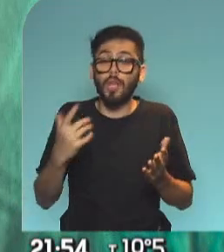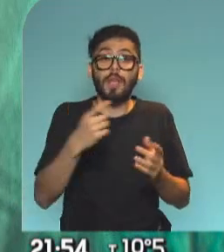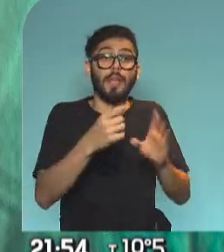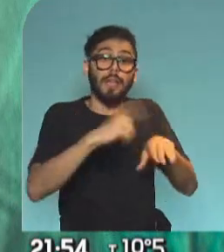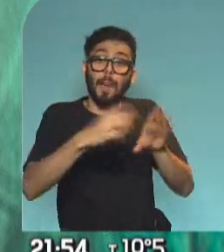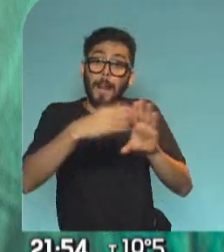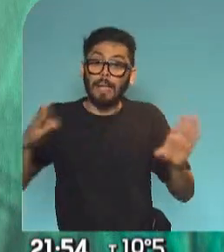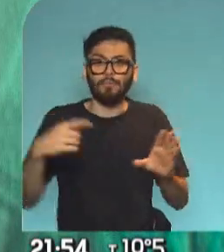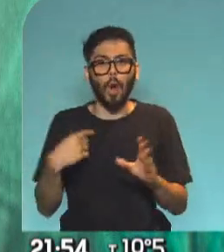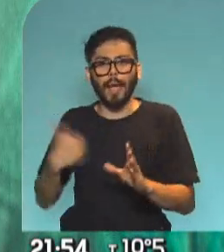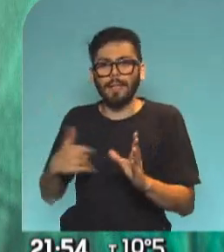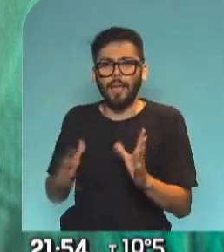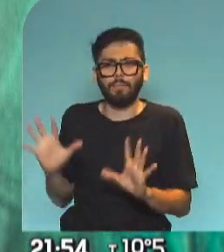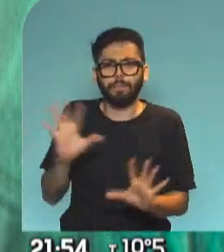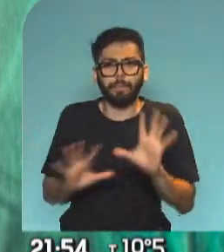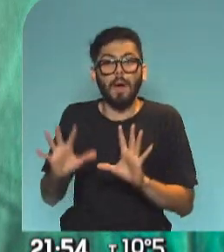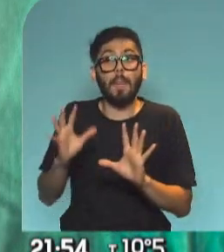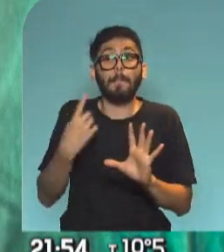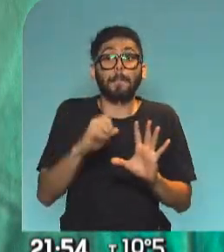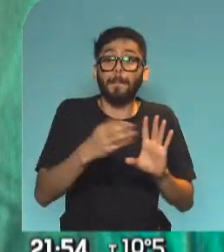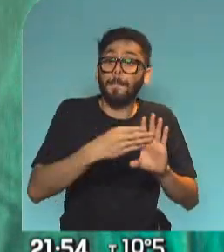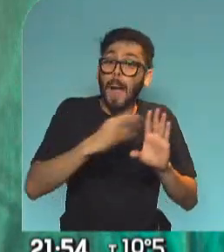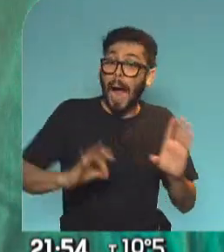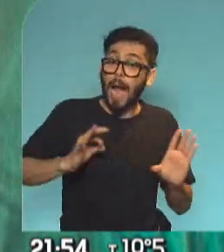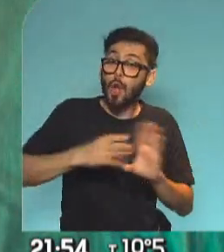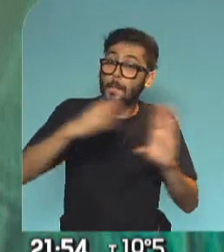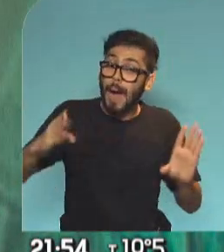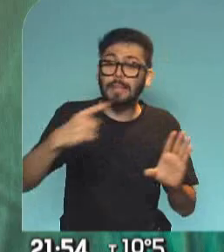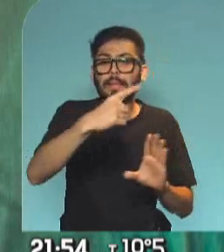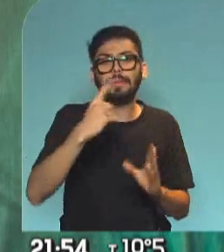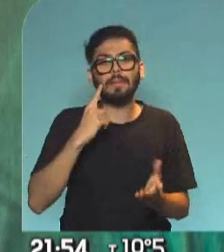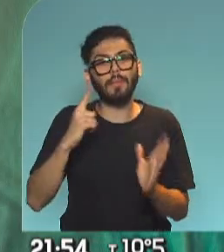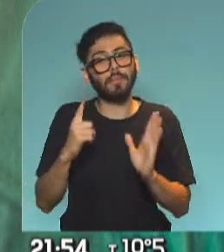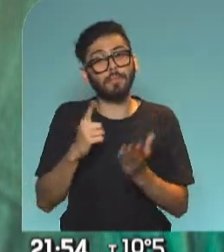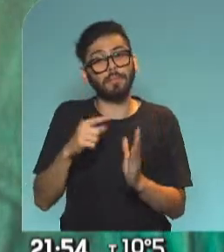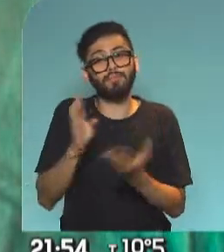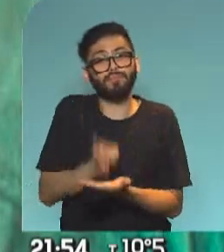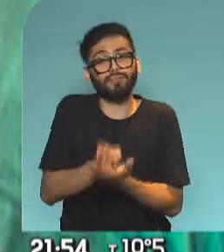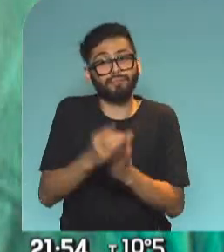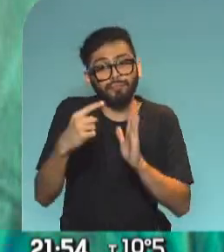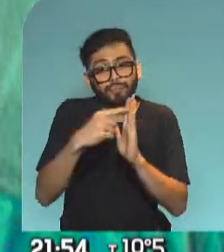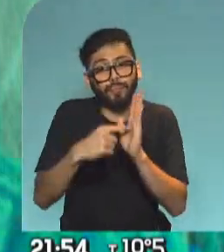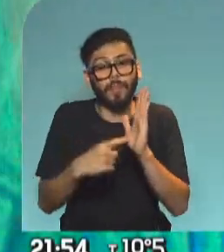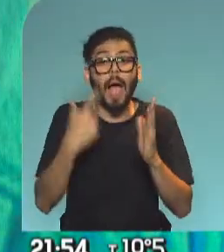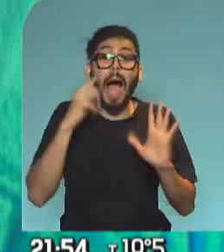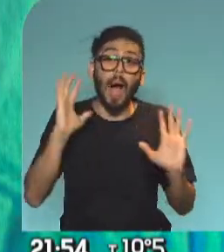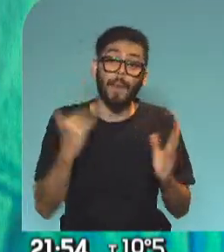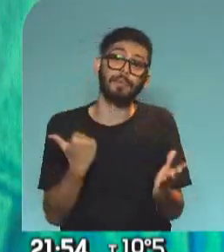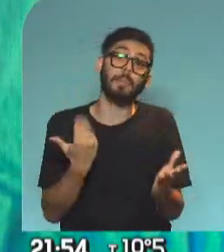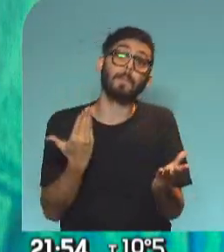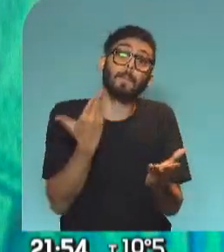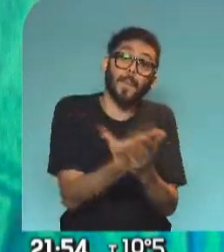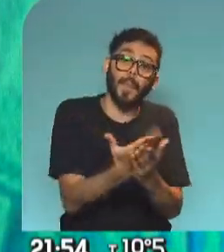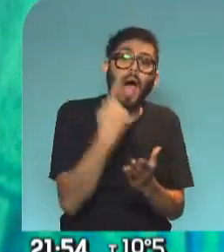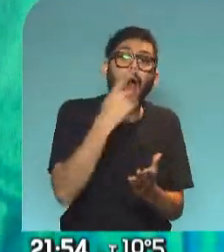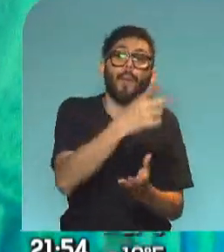de cambiaria, pero por otro lado es cierto que te pide mayores condicionalidades. Así que vamos a ver desde ese lugar cuál es el poder de fuego, el famoso poder de